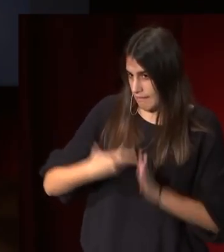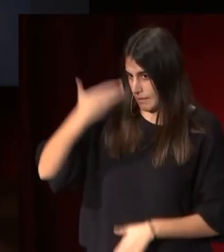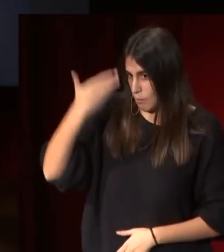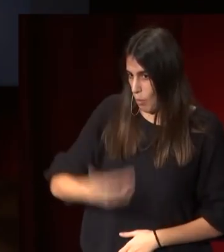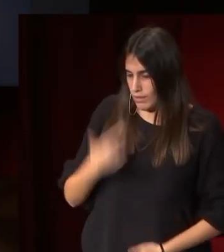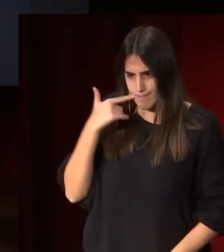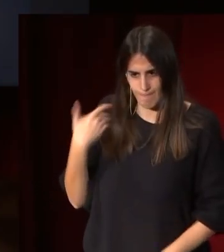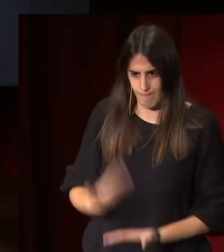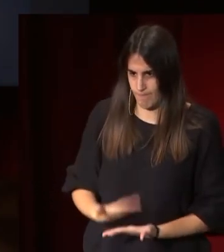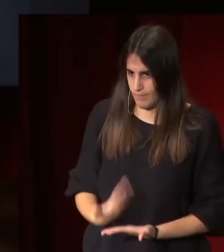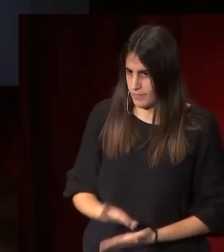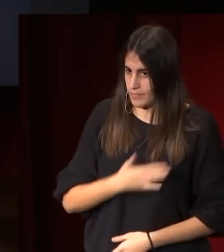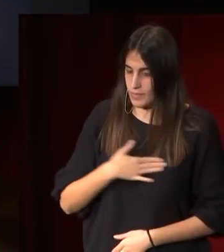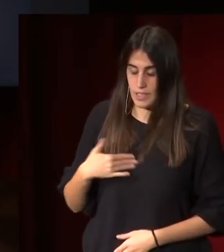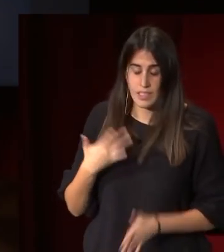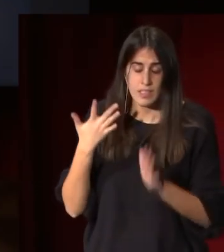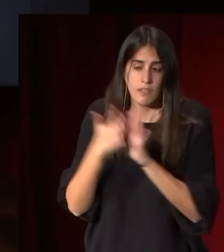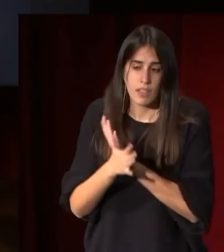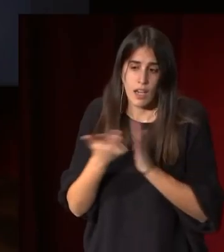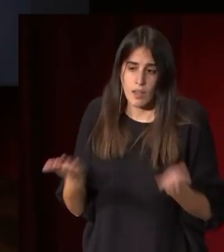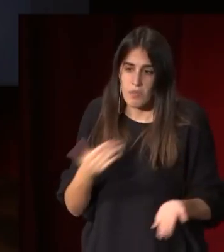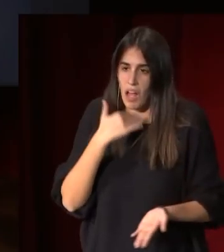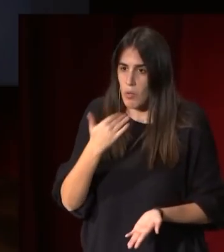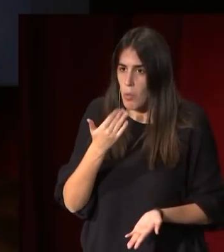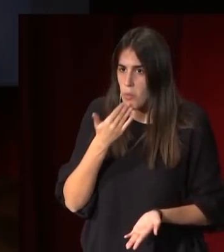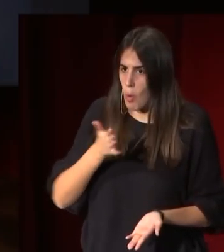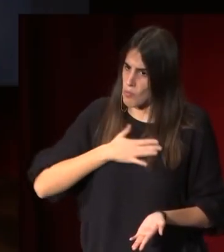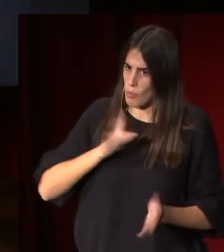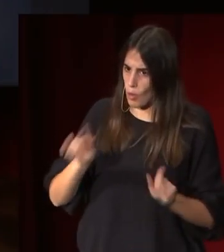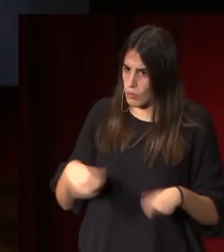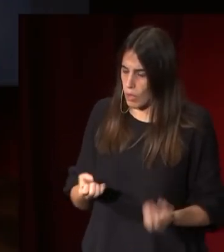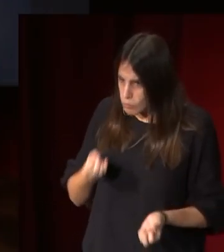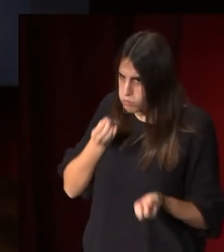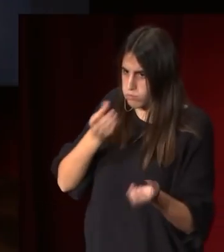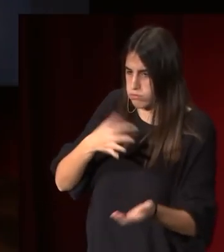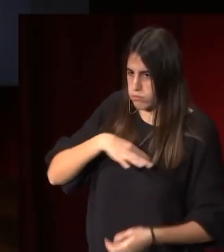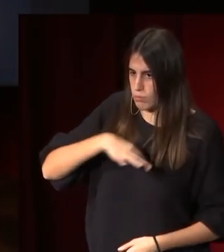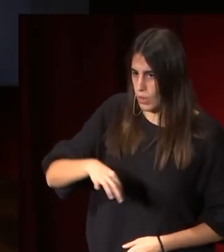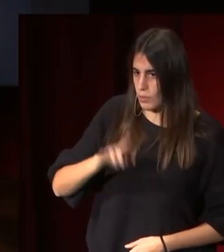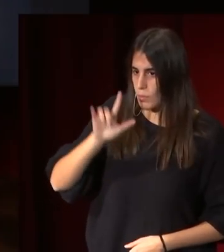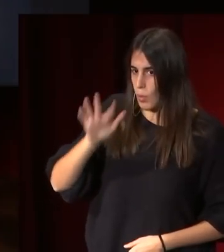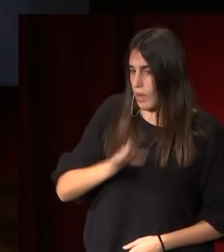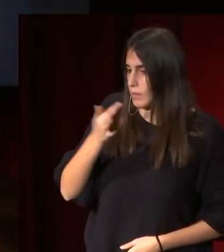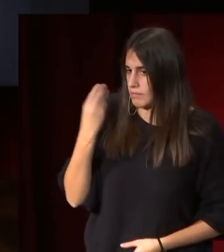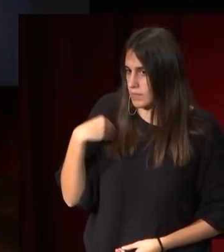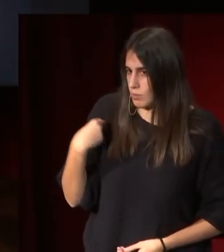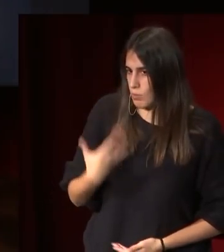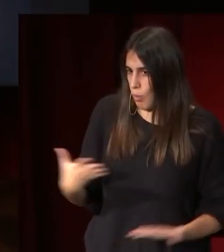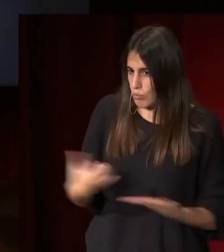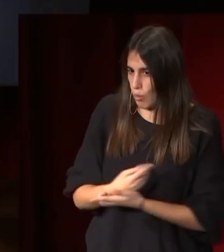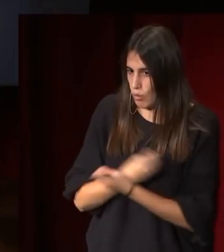importante era algo que él creaba de manera propia pero que tenía, como siempre en todos los artistas,